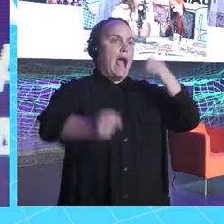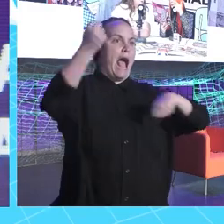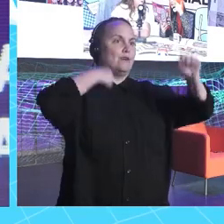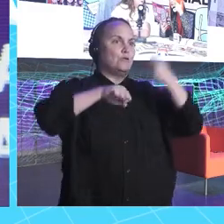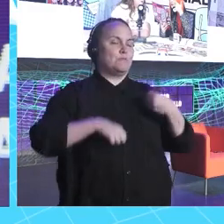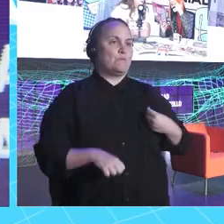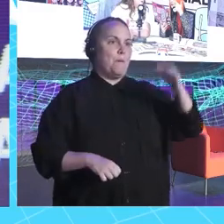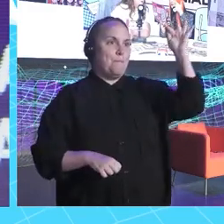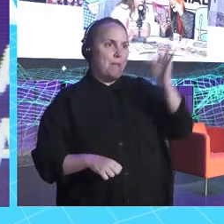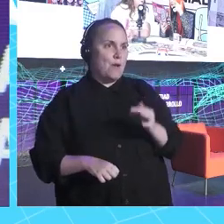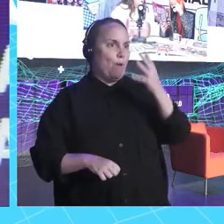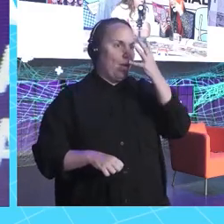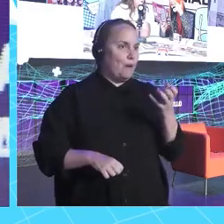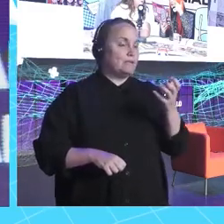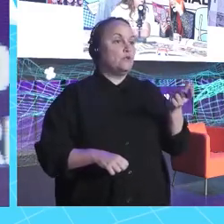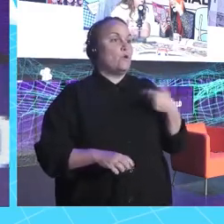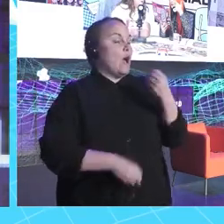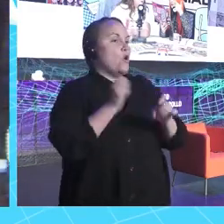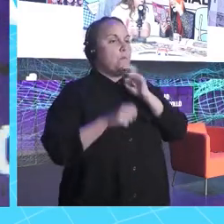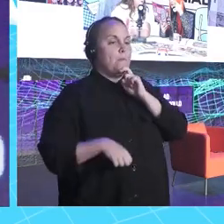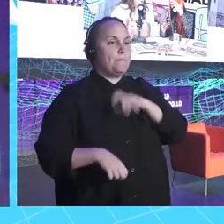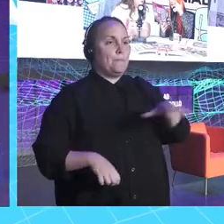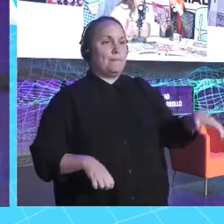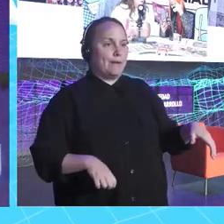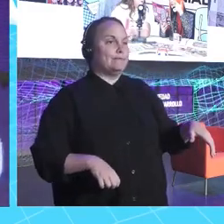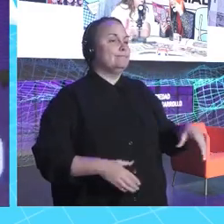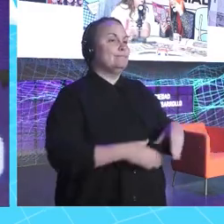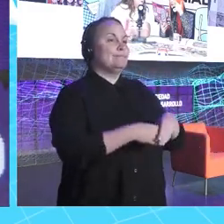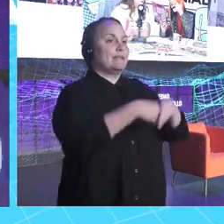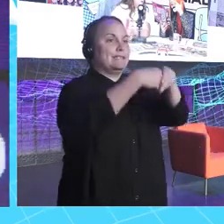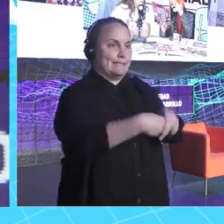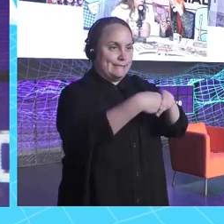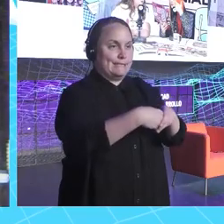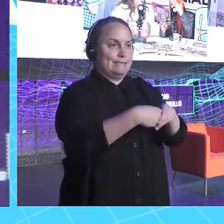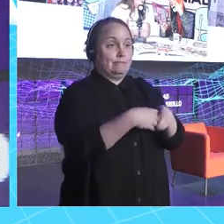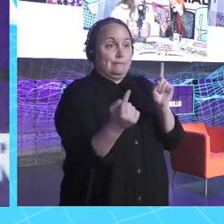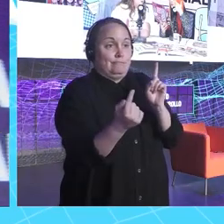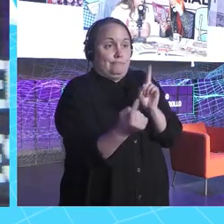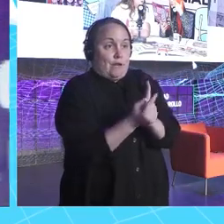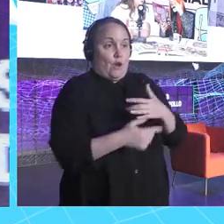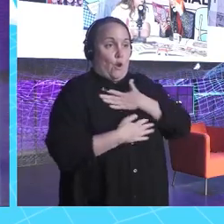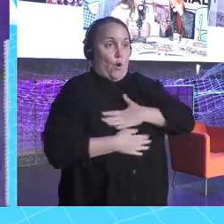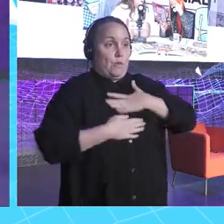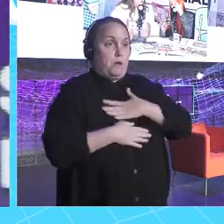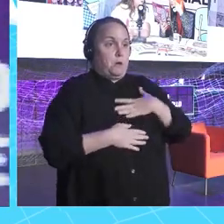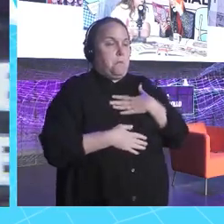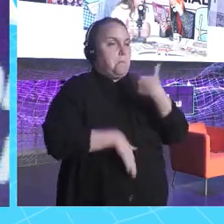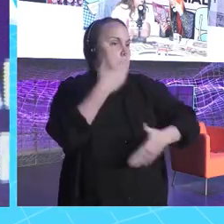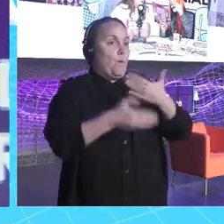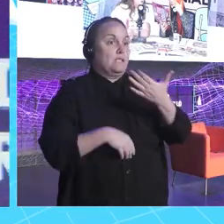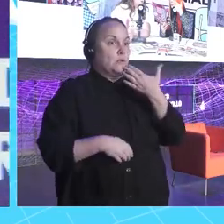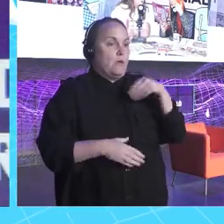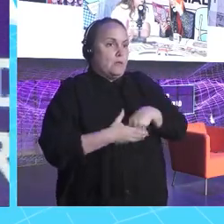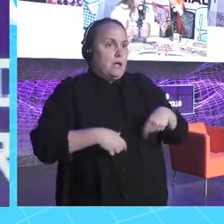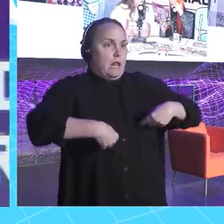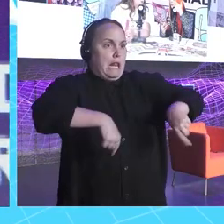lo gestiono de... Le doy la mano a la persona y le digo, nice to meet you y tiro. Y si estoy giñada por dentro, luego encima no se me nota por fuera,